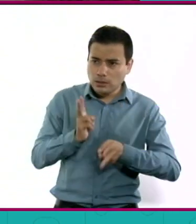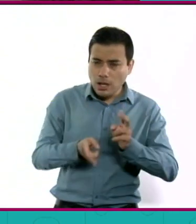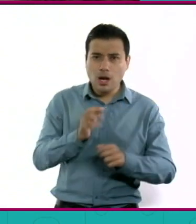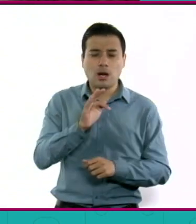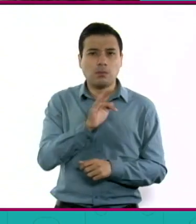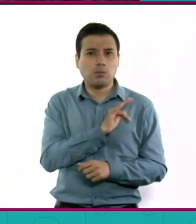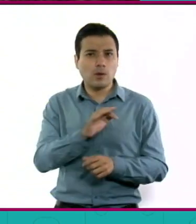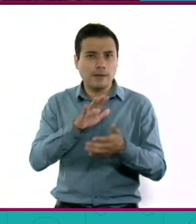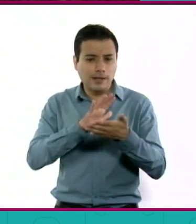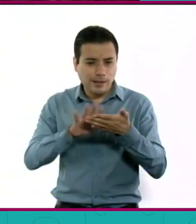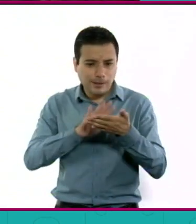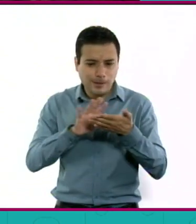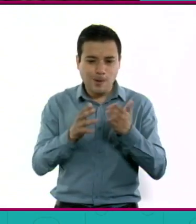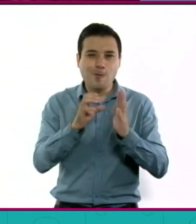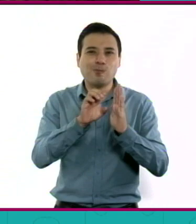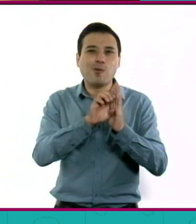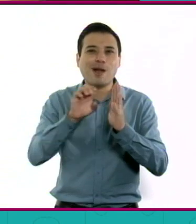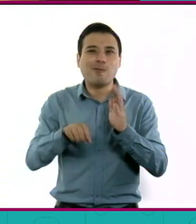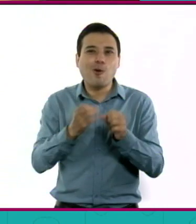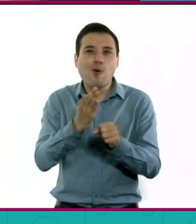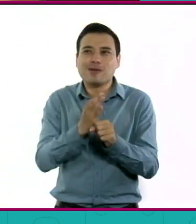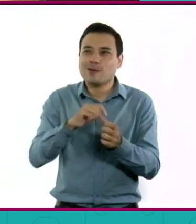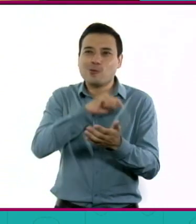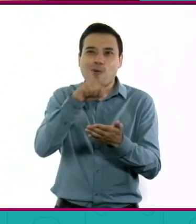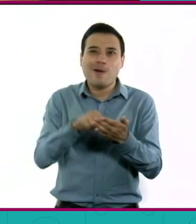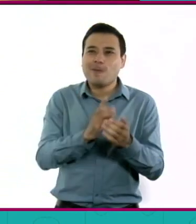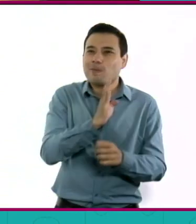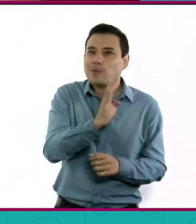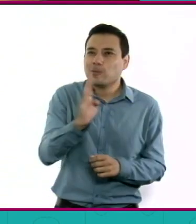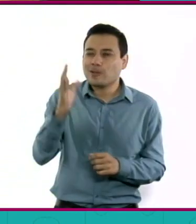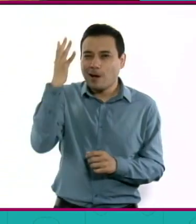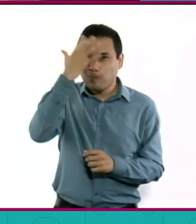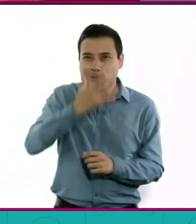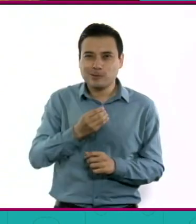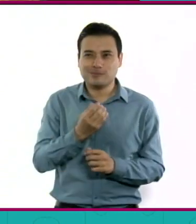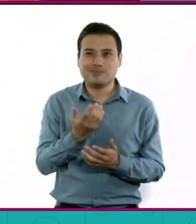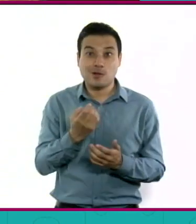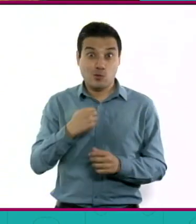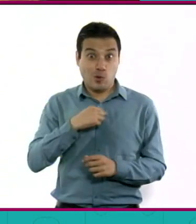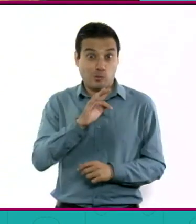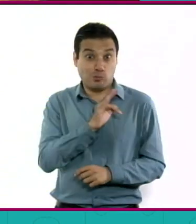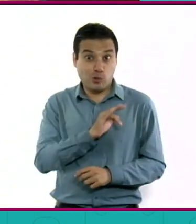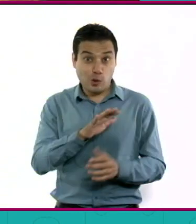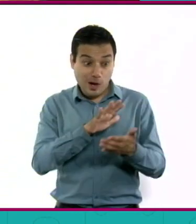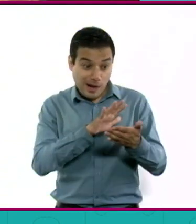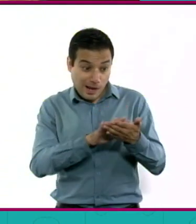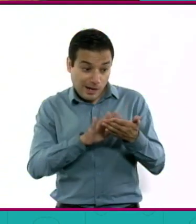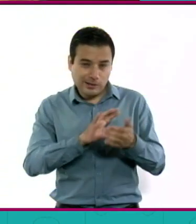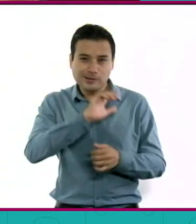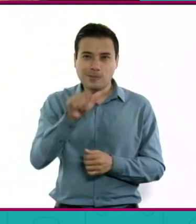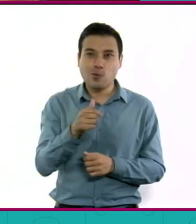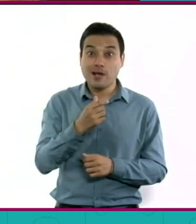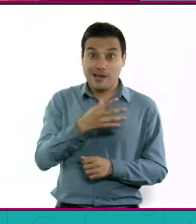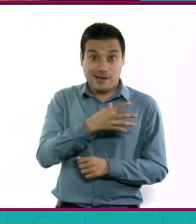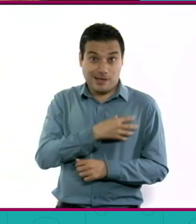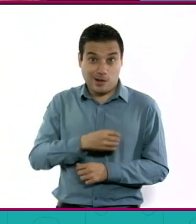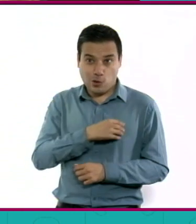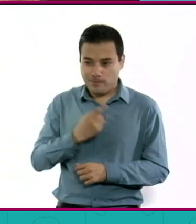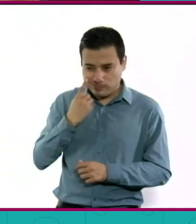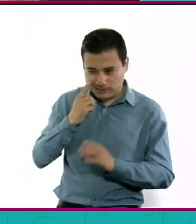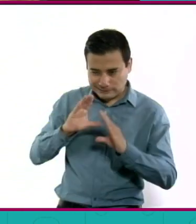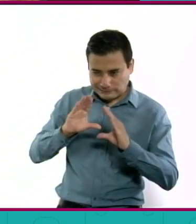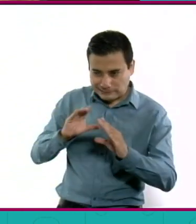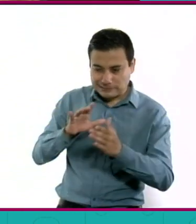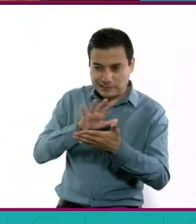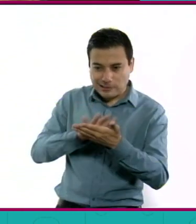Estamos en una biblioteca maravillosa. El hecho de que uno pueda leer y ahora transmitirle a nuestros hijos lo importante que es la lectura. Sí,